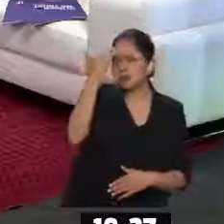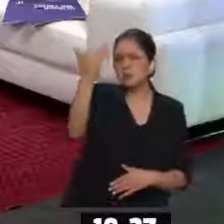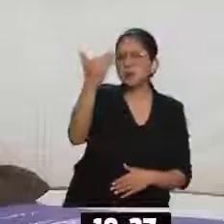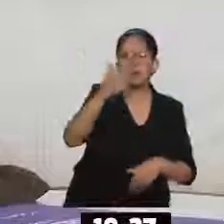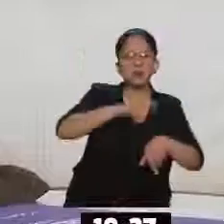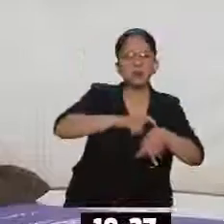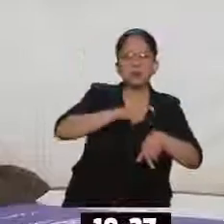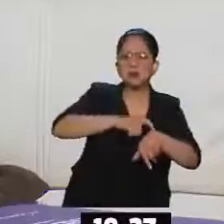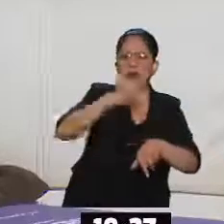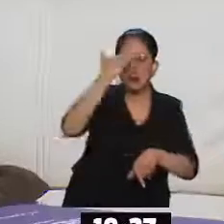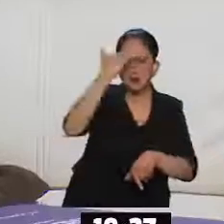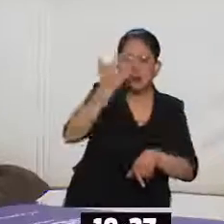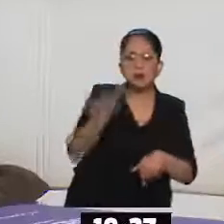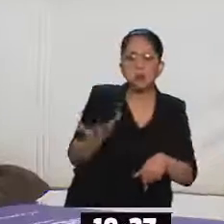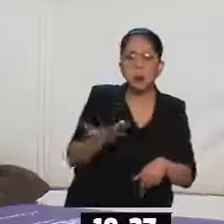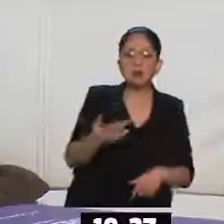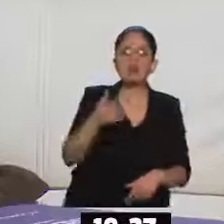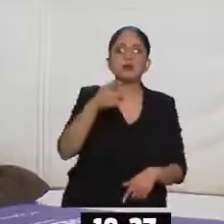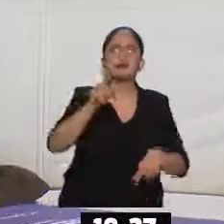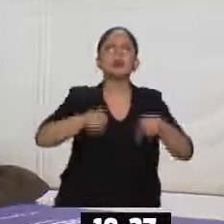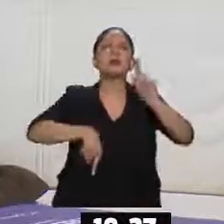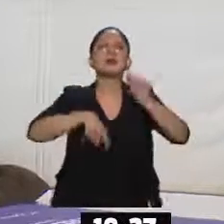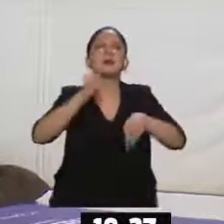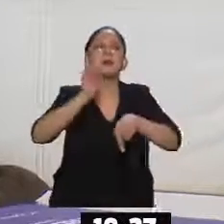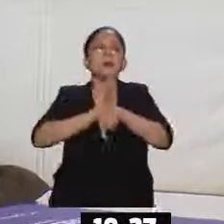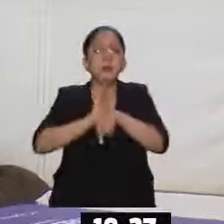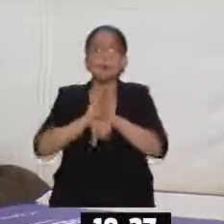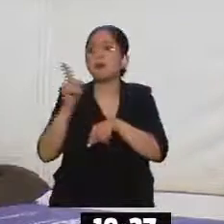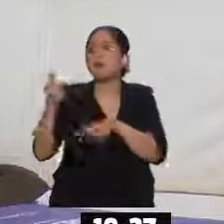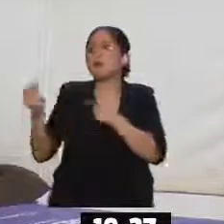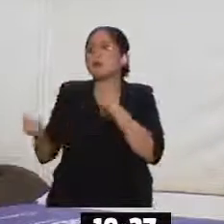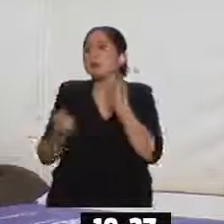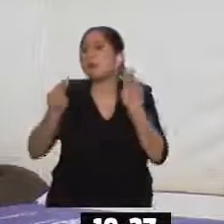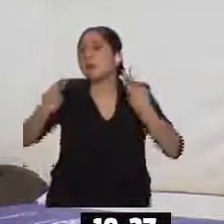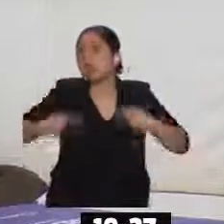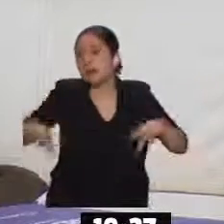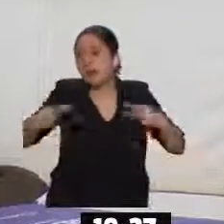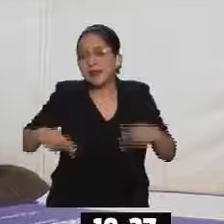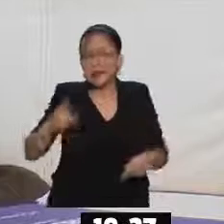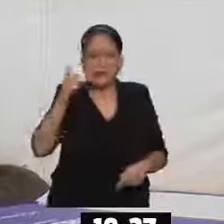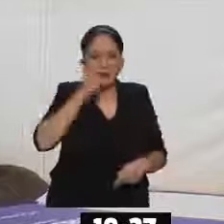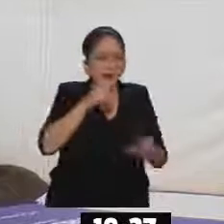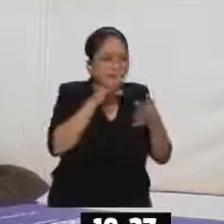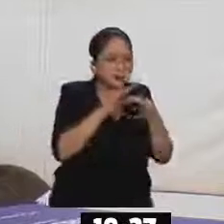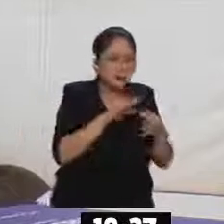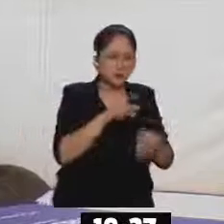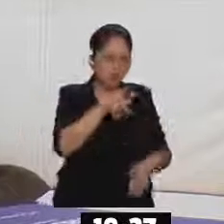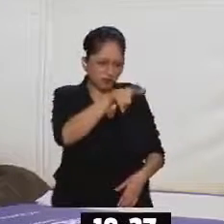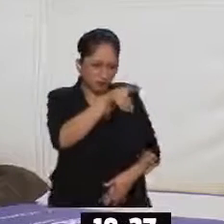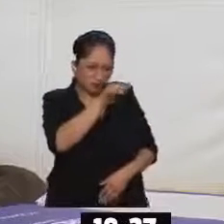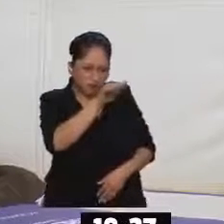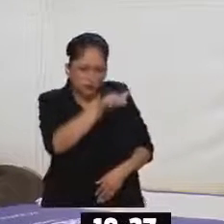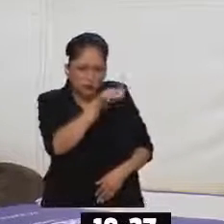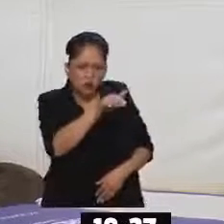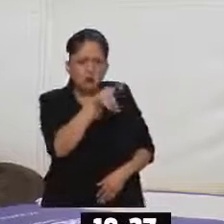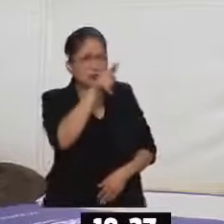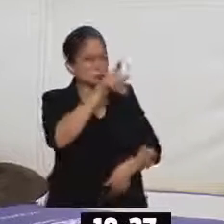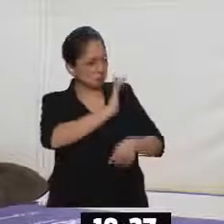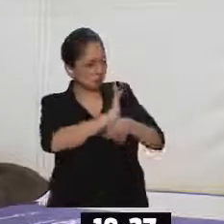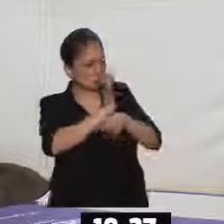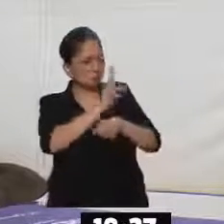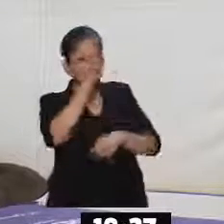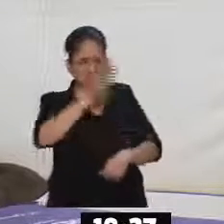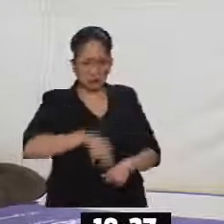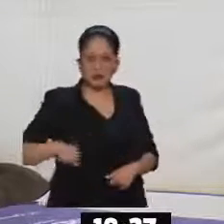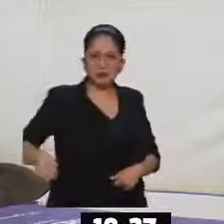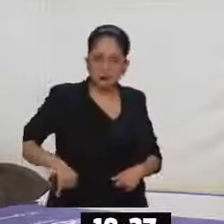Documento. Como todas las películas. Hay de todo. Mira, es muy curioso. La gente dice... Me ha tocado muchas veces. Oye, qué buena película.